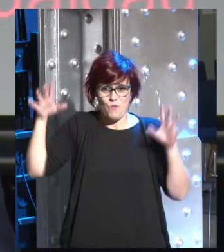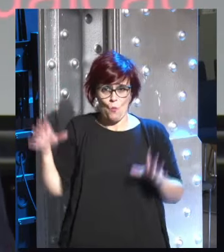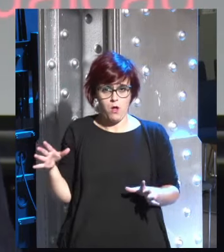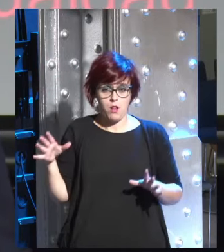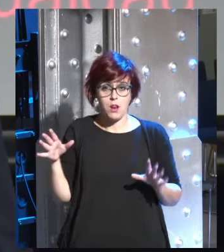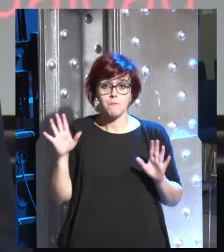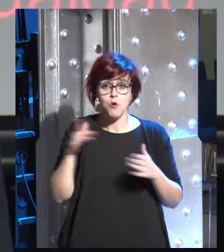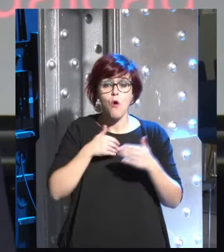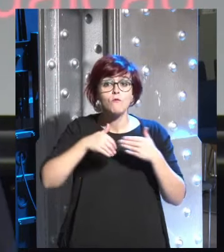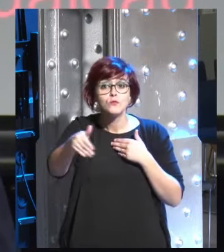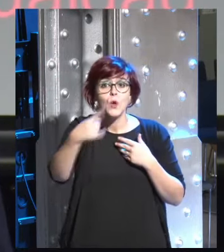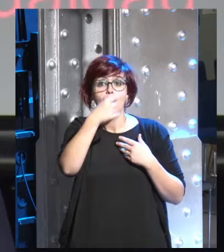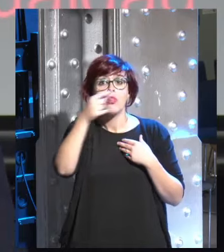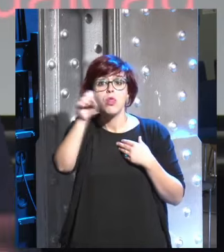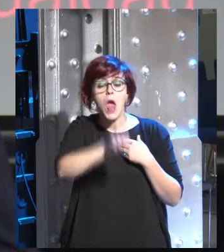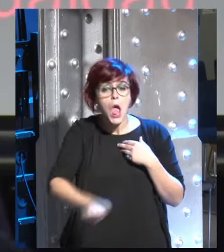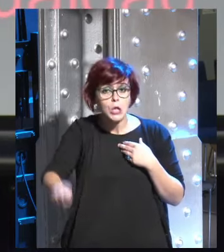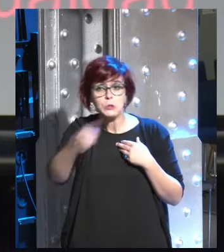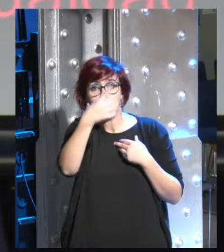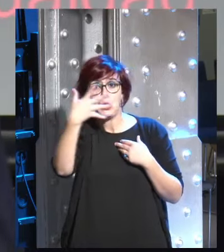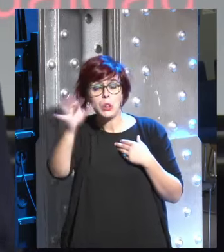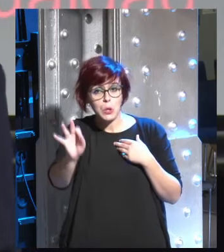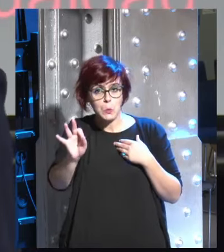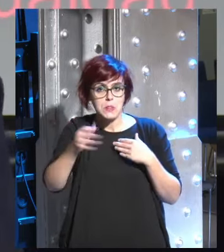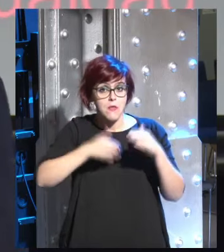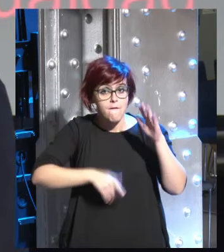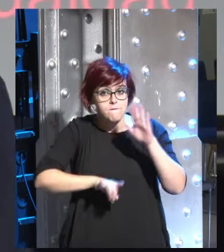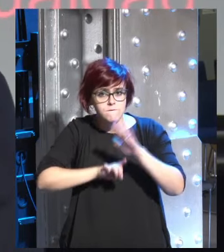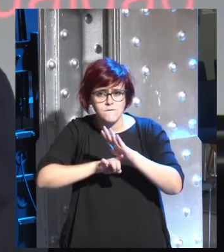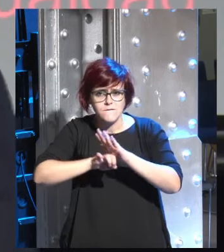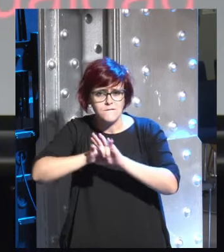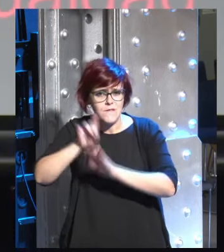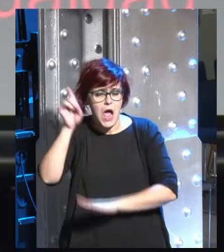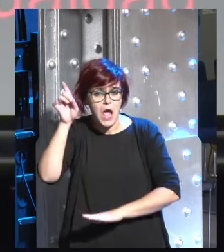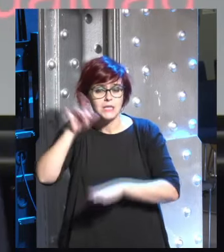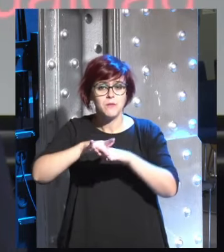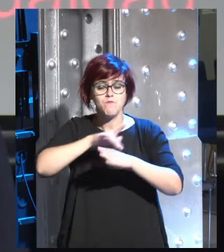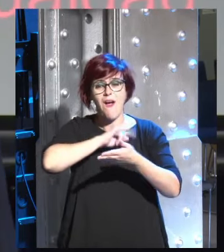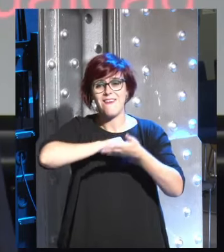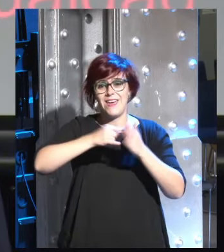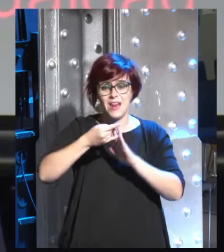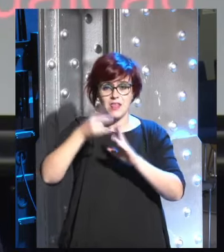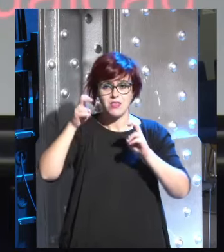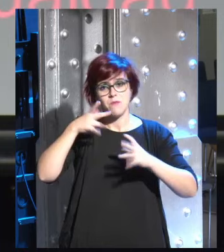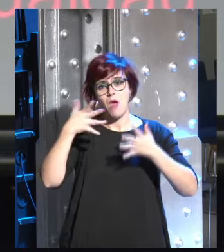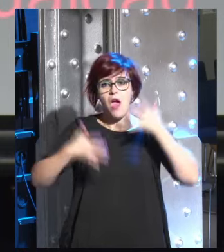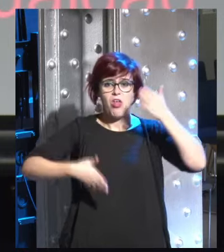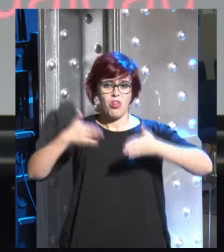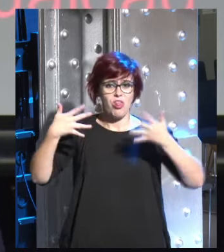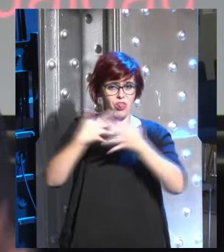en unos cien ciento cincuenta años debido a estos avances en ingeniería de los cíborgs